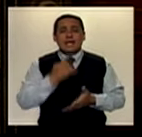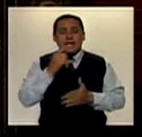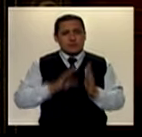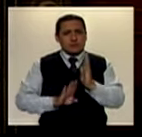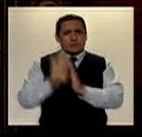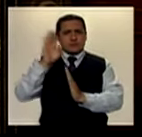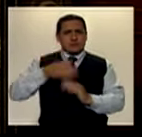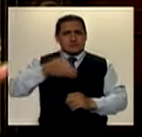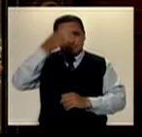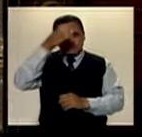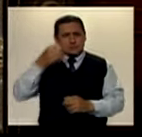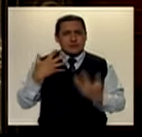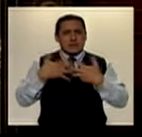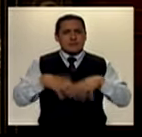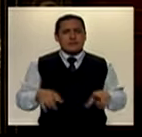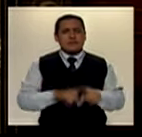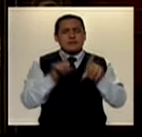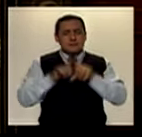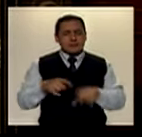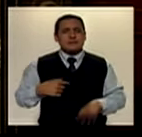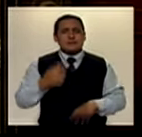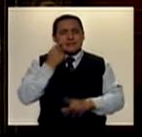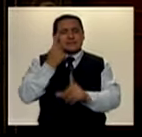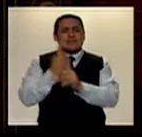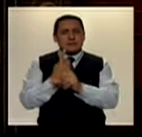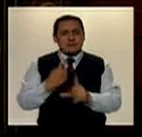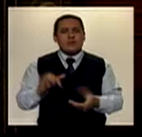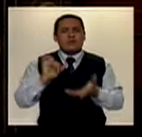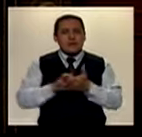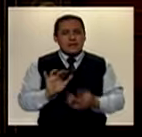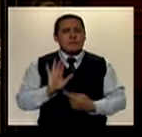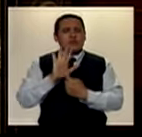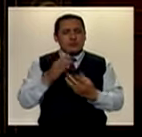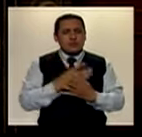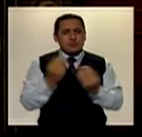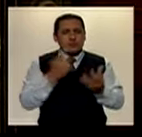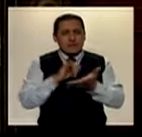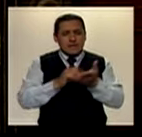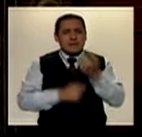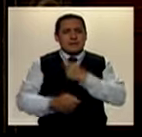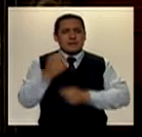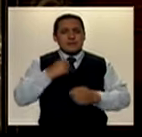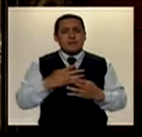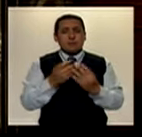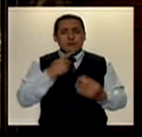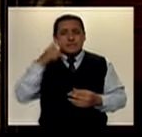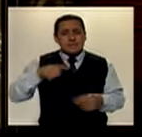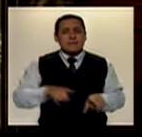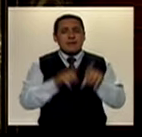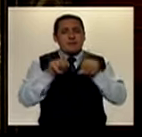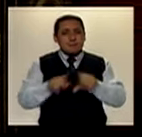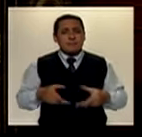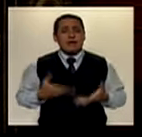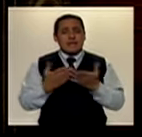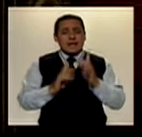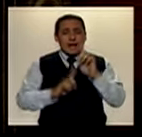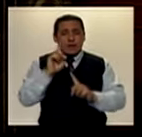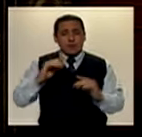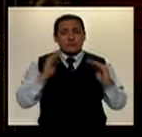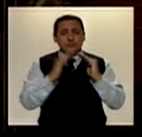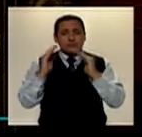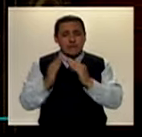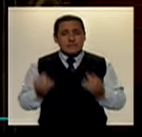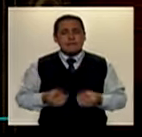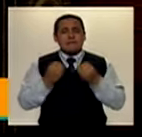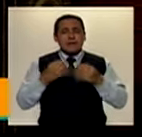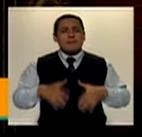emprendedores, hombres y mujeres que tienen mucho que mostrar y mucho que vender y mucha necesidad también para llevar algo a sus hogares